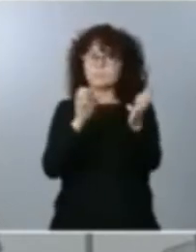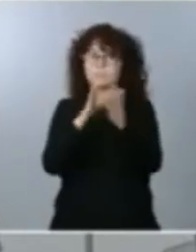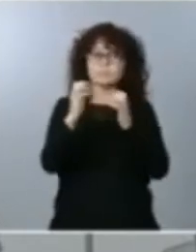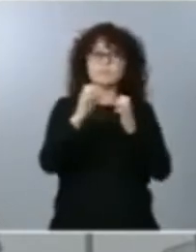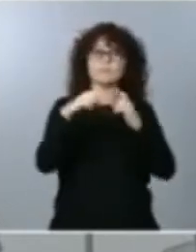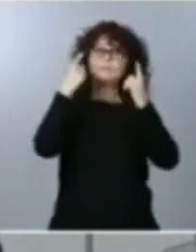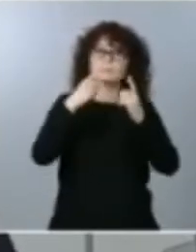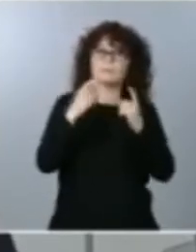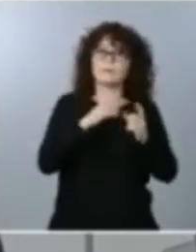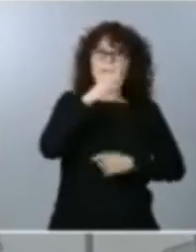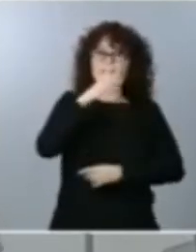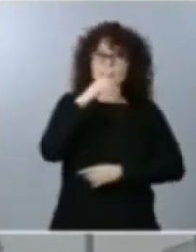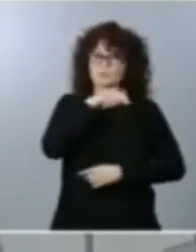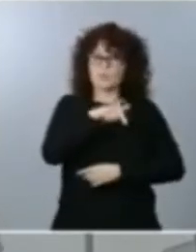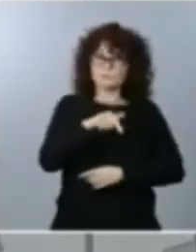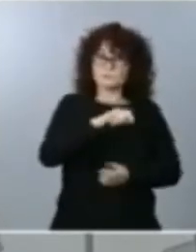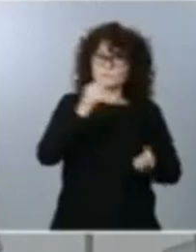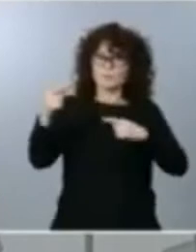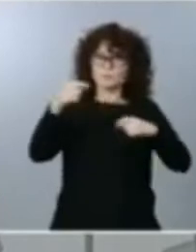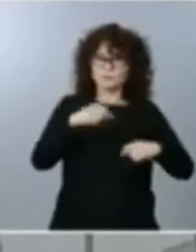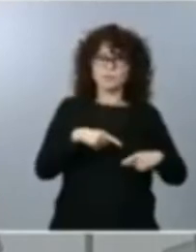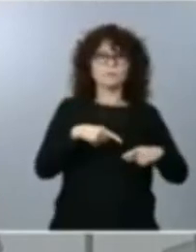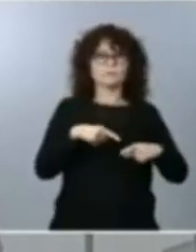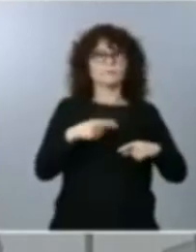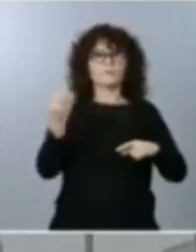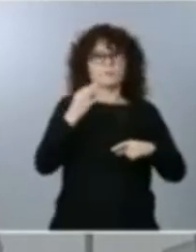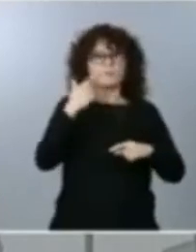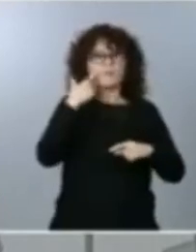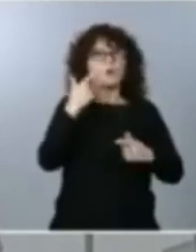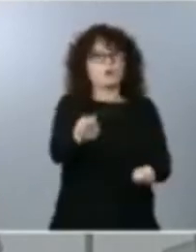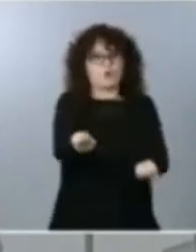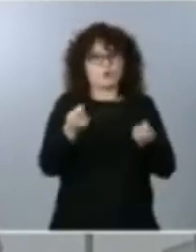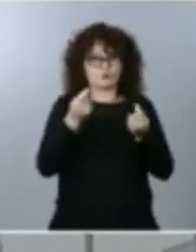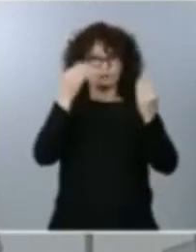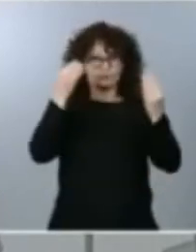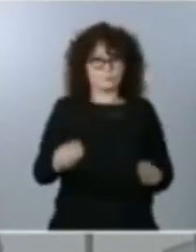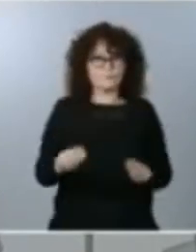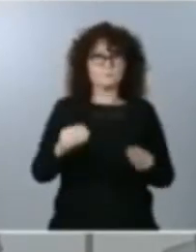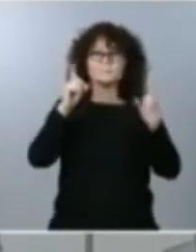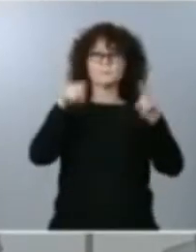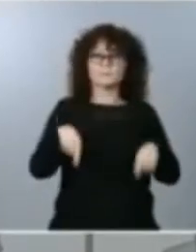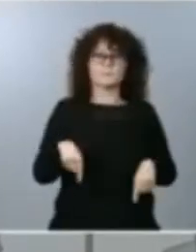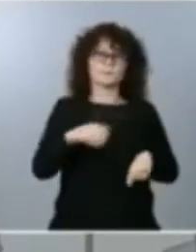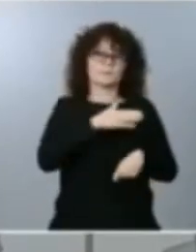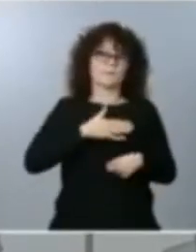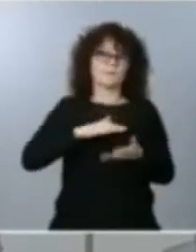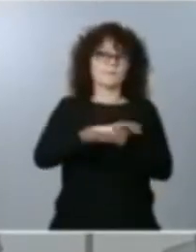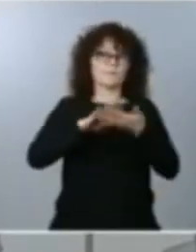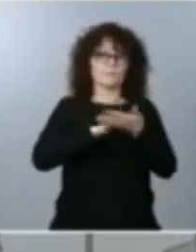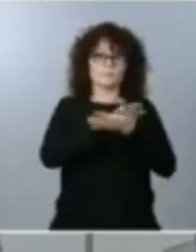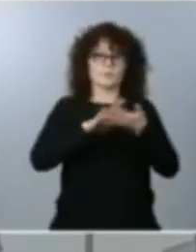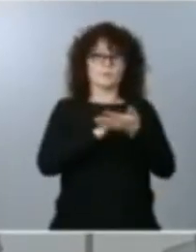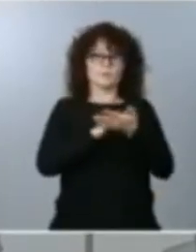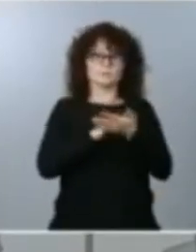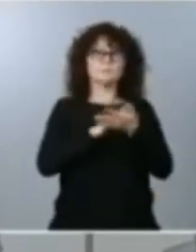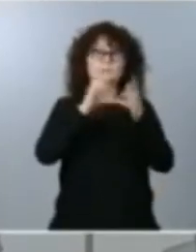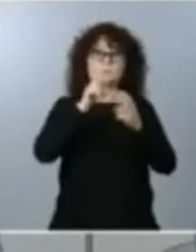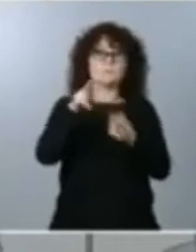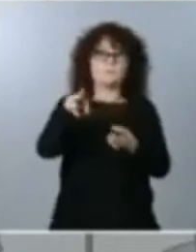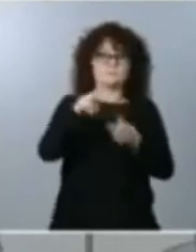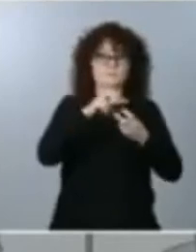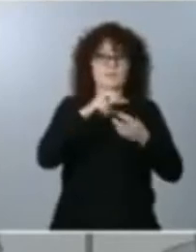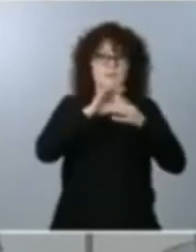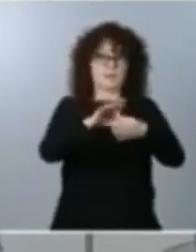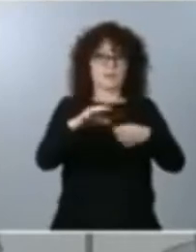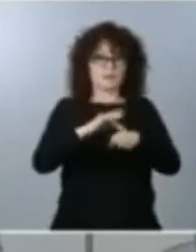Y, finalmente, permítame referirme a un aspecto importante, que es el de la fiscalidad digital. España